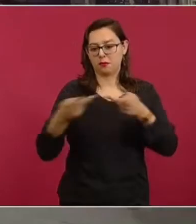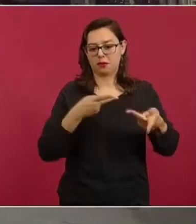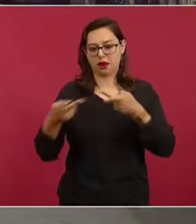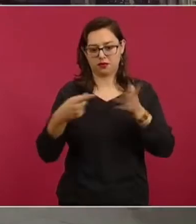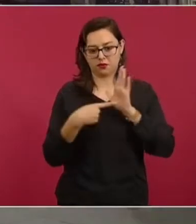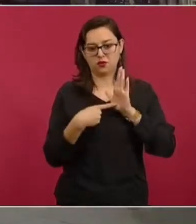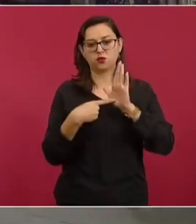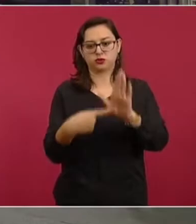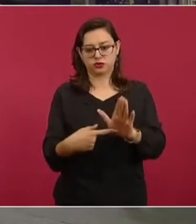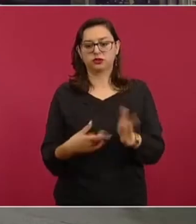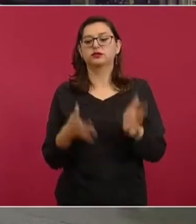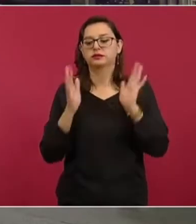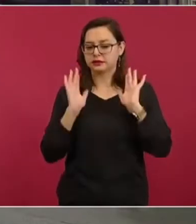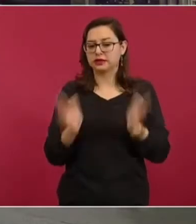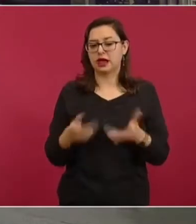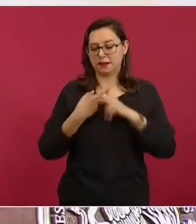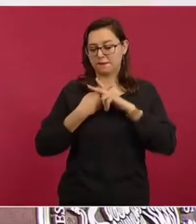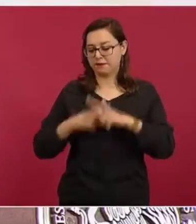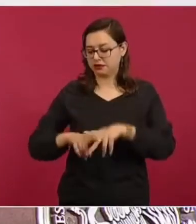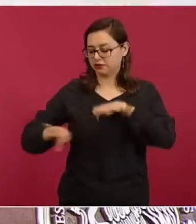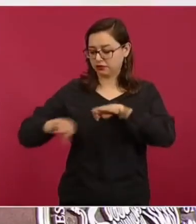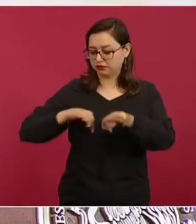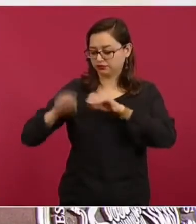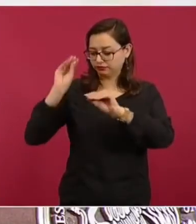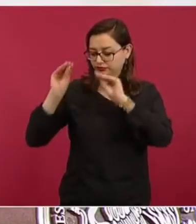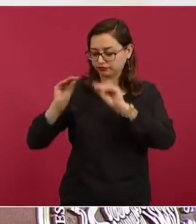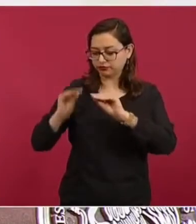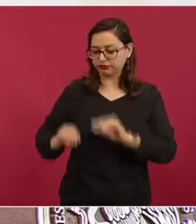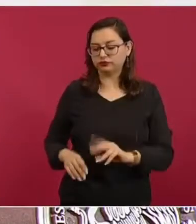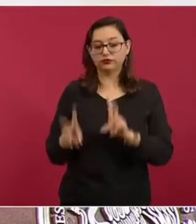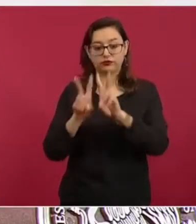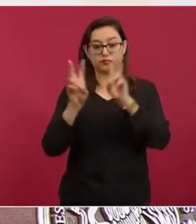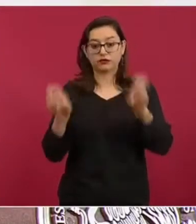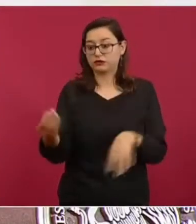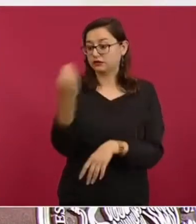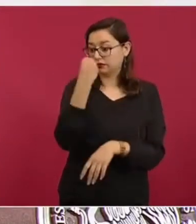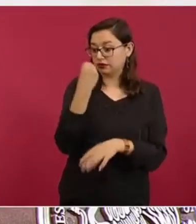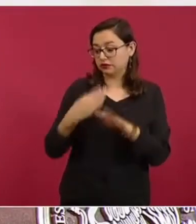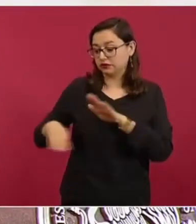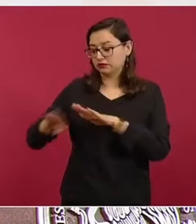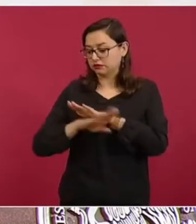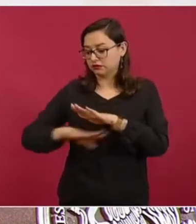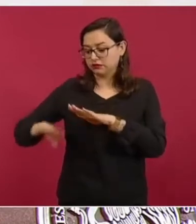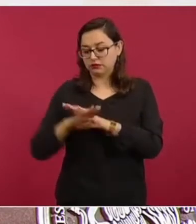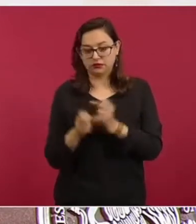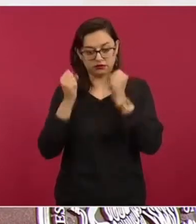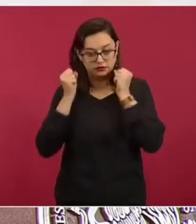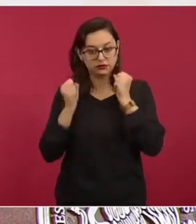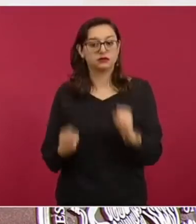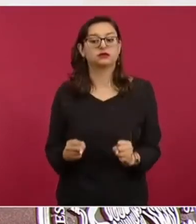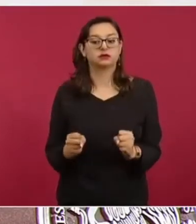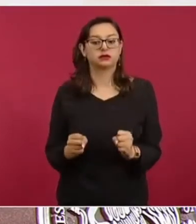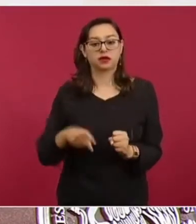Ya estamos trabajando en eso, en lo que tiene que ver con la canasta básica, para garantizar que no haya